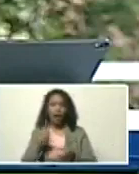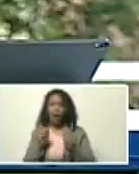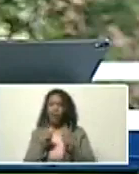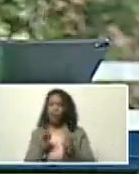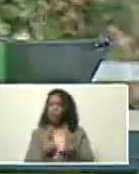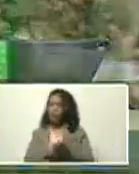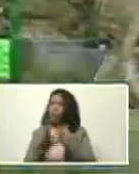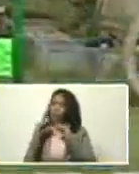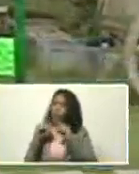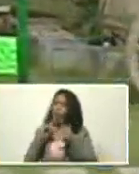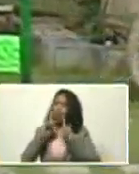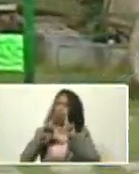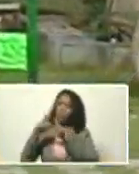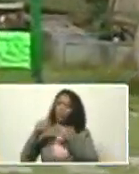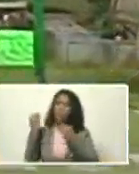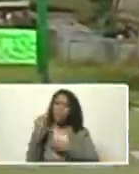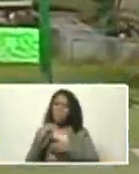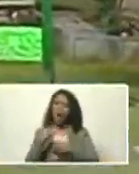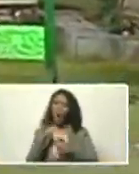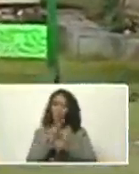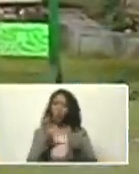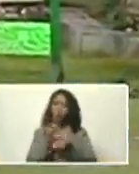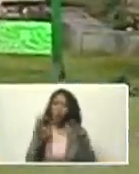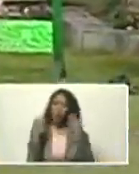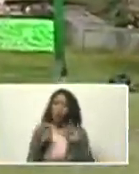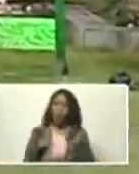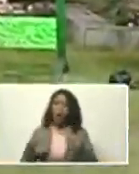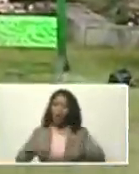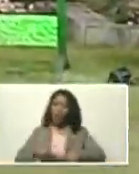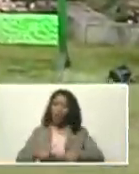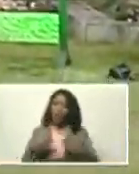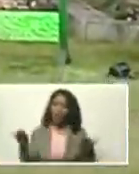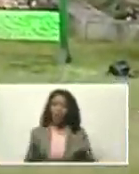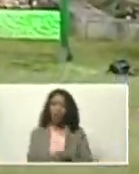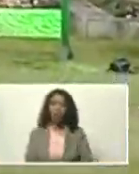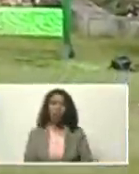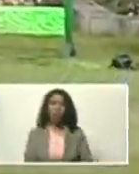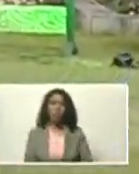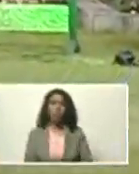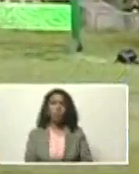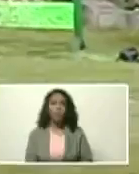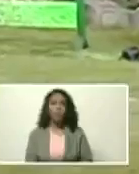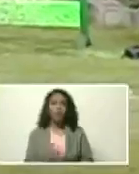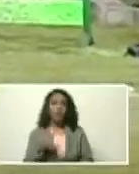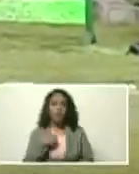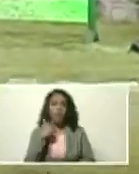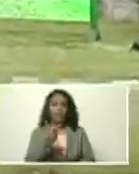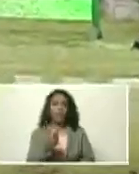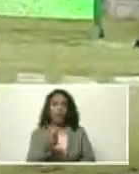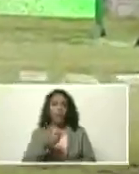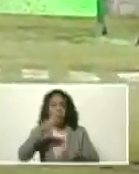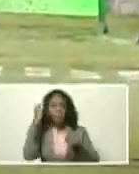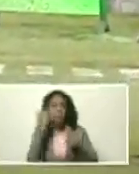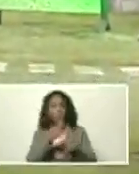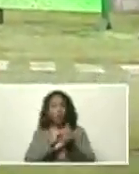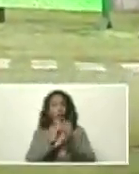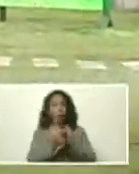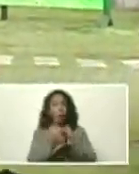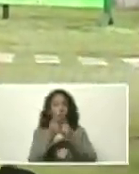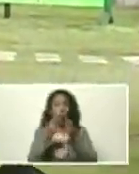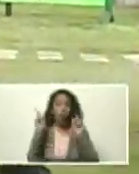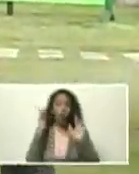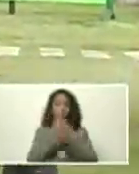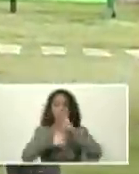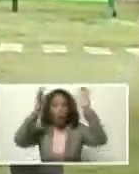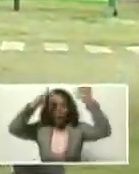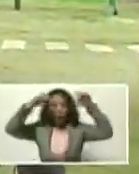tratar, de hablar, lenguaje más llano, vamos a hacer un esfuerzo, yo lo diría, impacto, del cambio climático, sobre